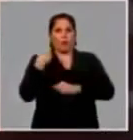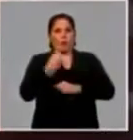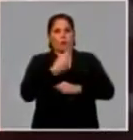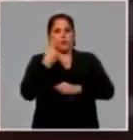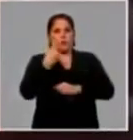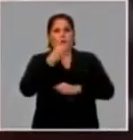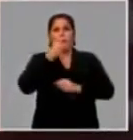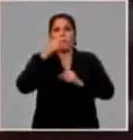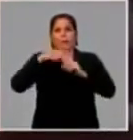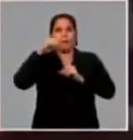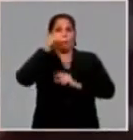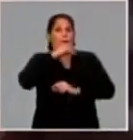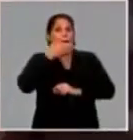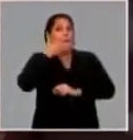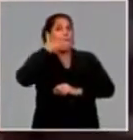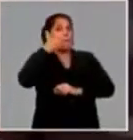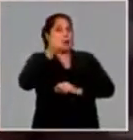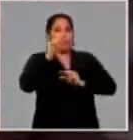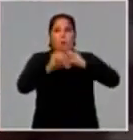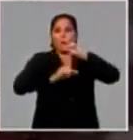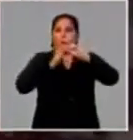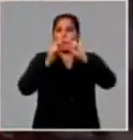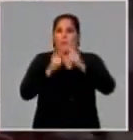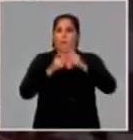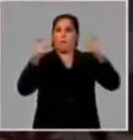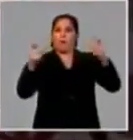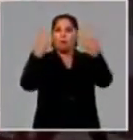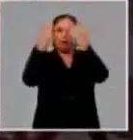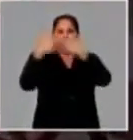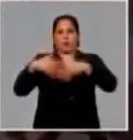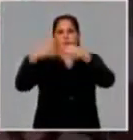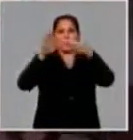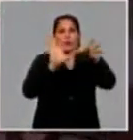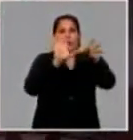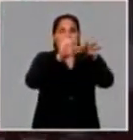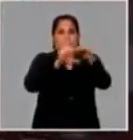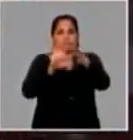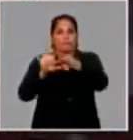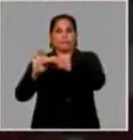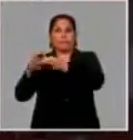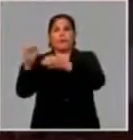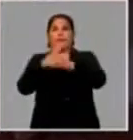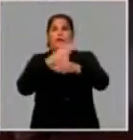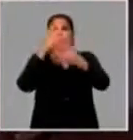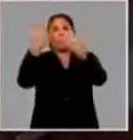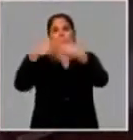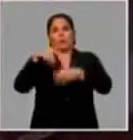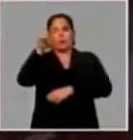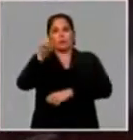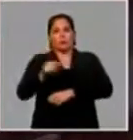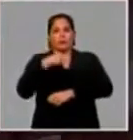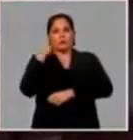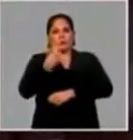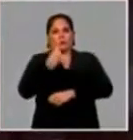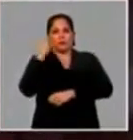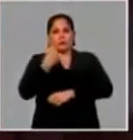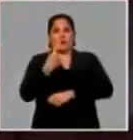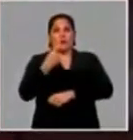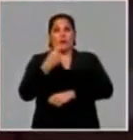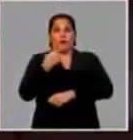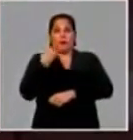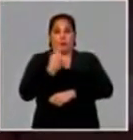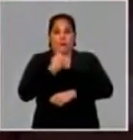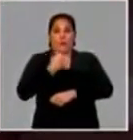una soberanía tecnológica que incremente lo que es el encadenamiento productivo con todos los productores nacionales y que los insumos